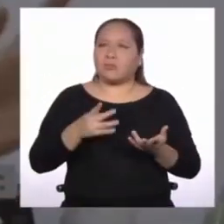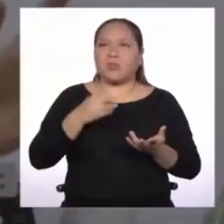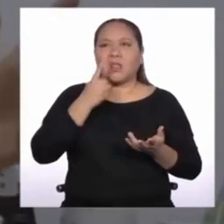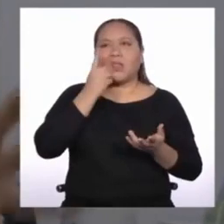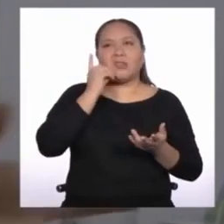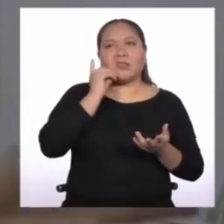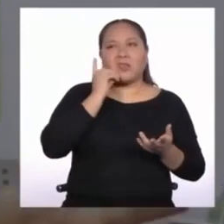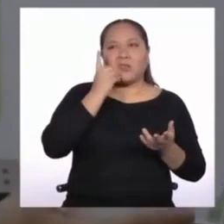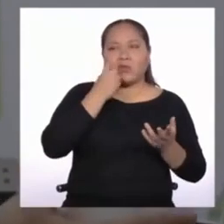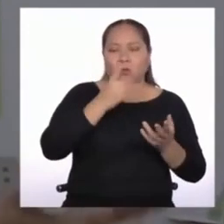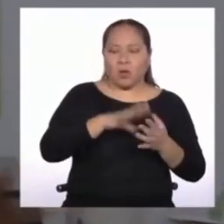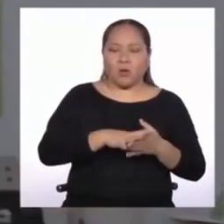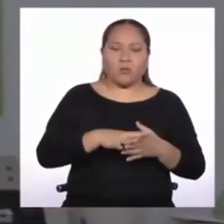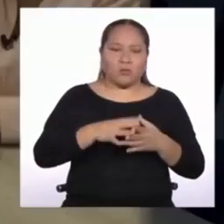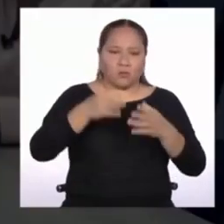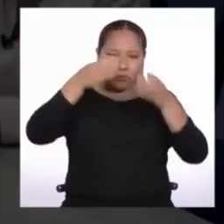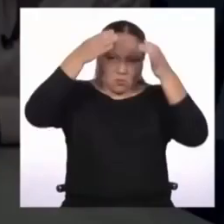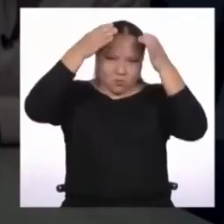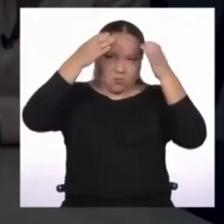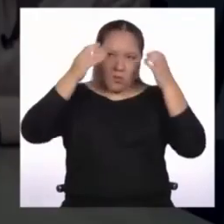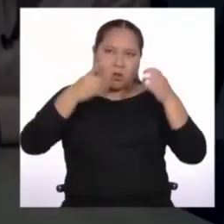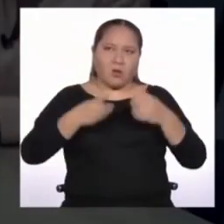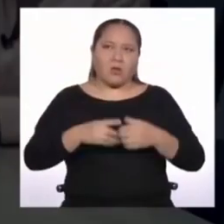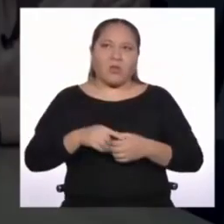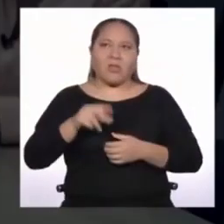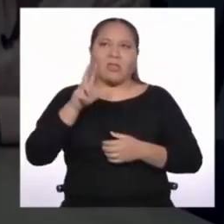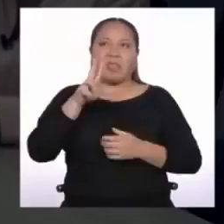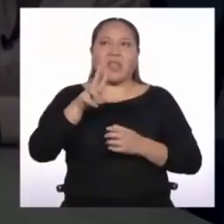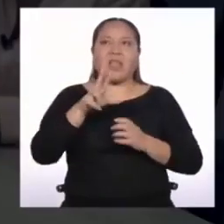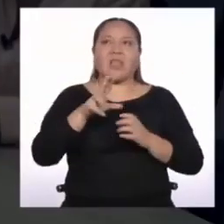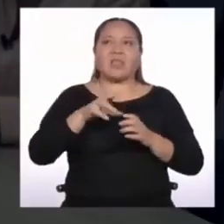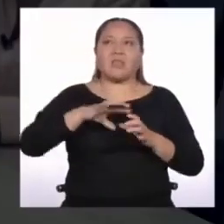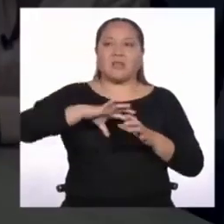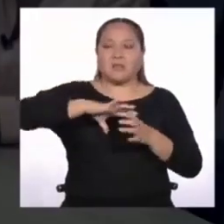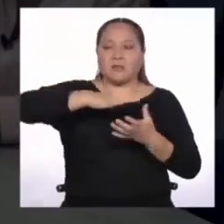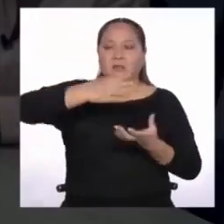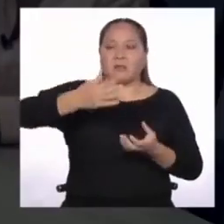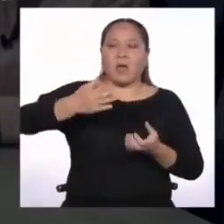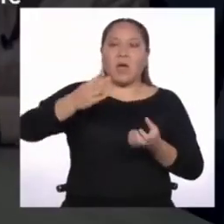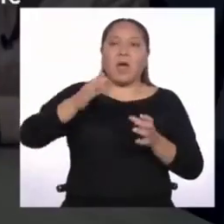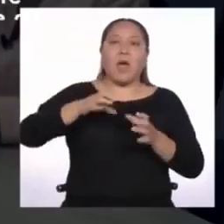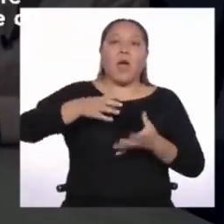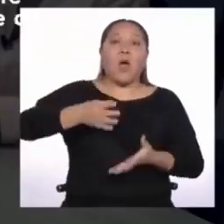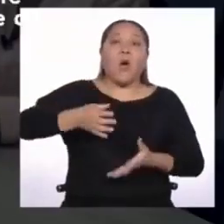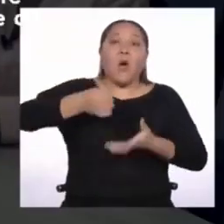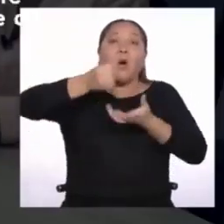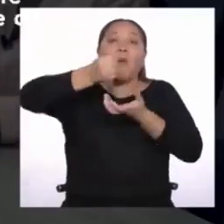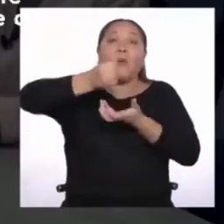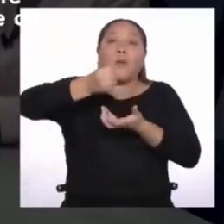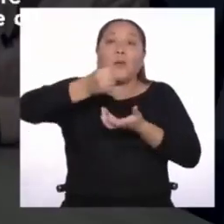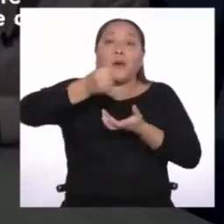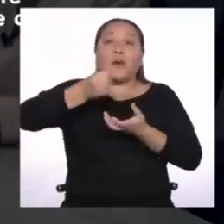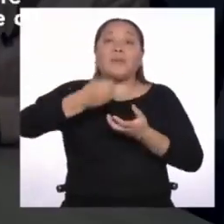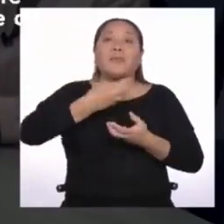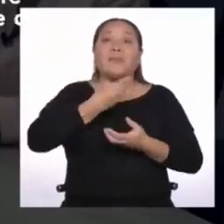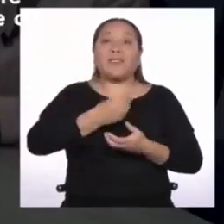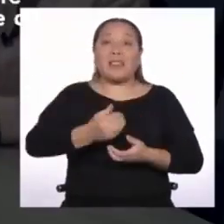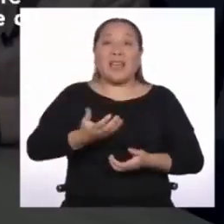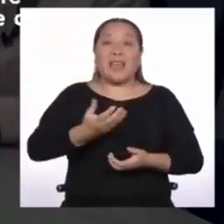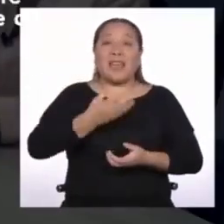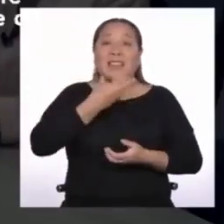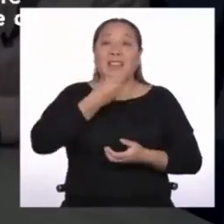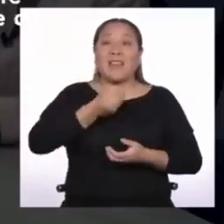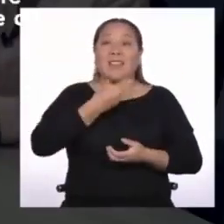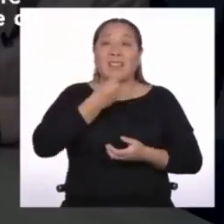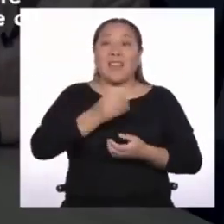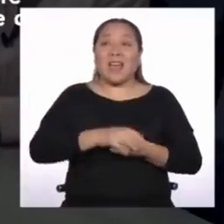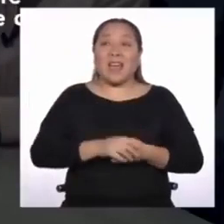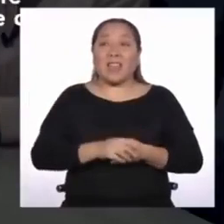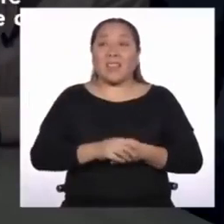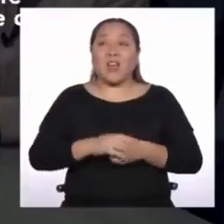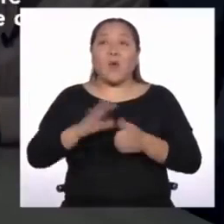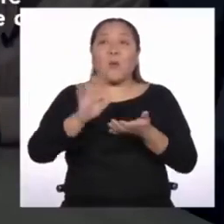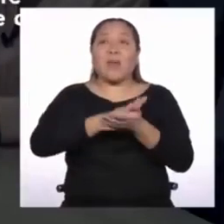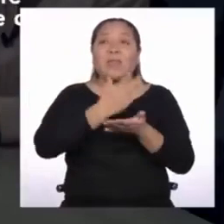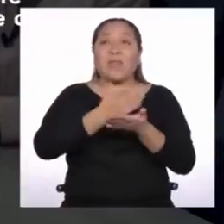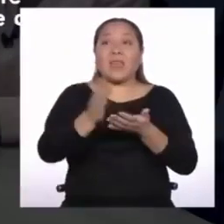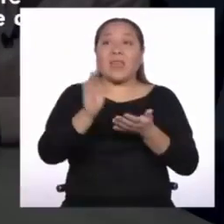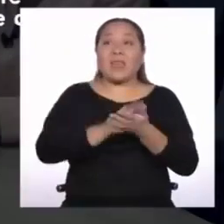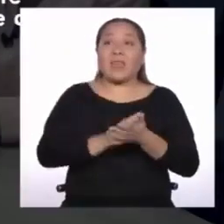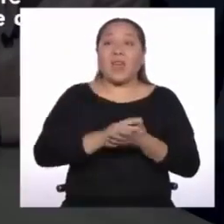que desayunar como reyes, desayunar como rey, tres pedazos de panetón con mantequilla, un chocolate con tres de azúcar nada más.